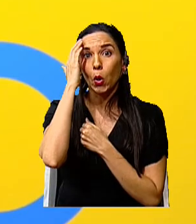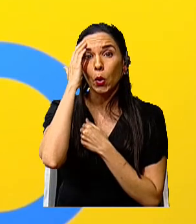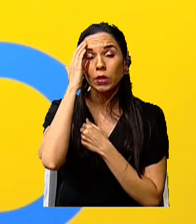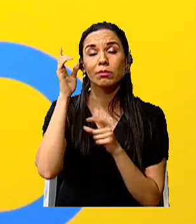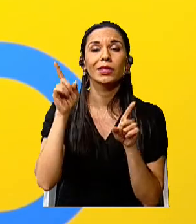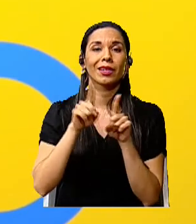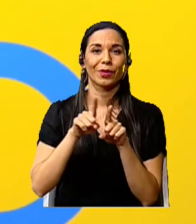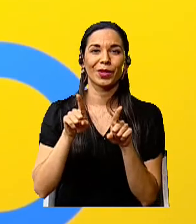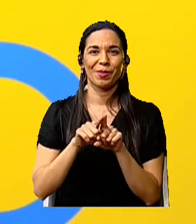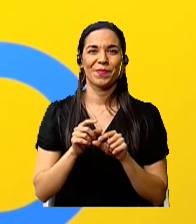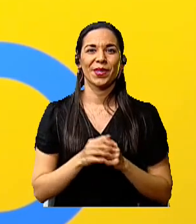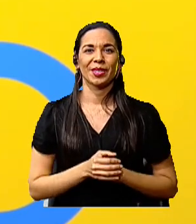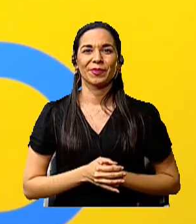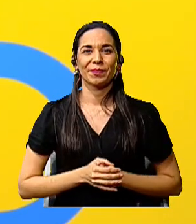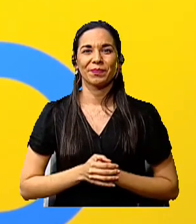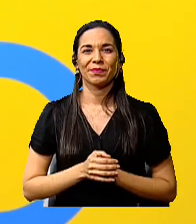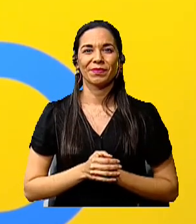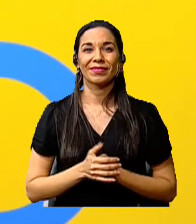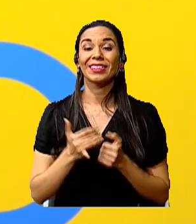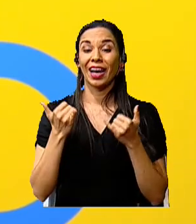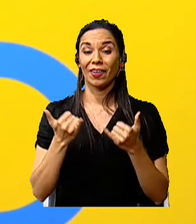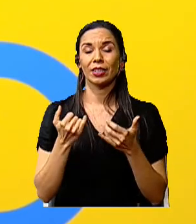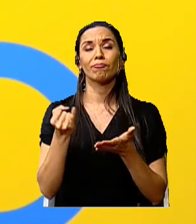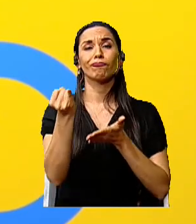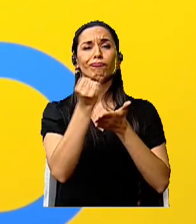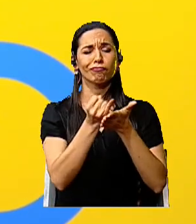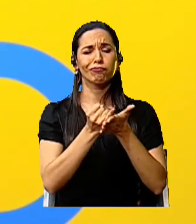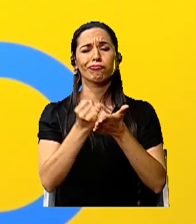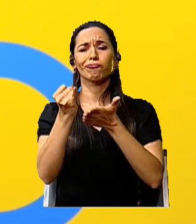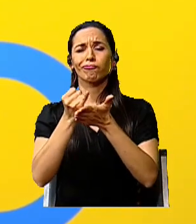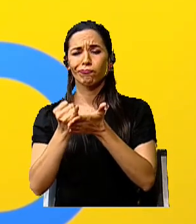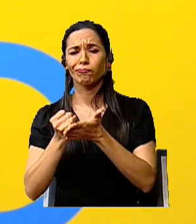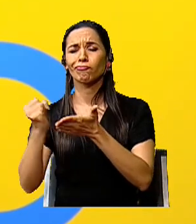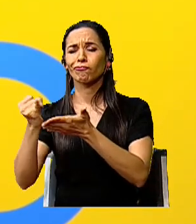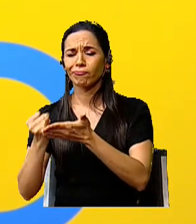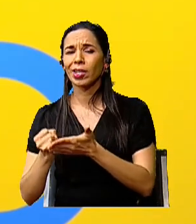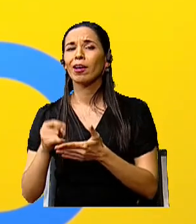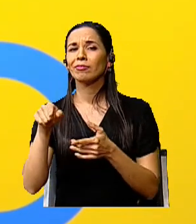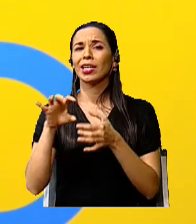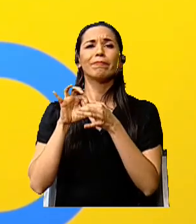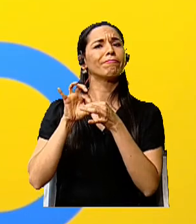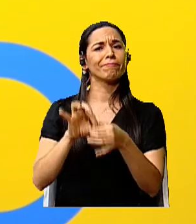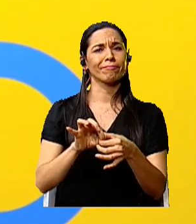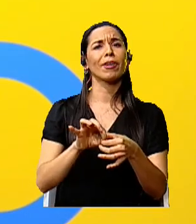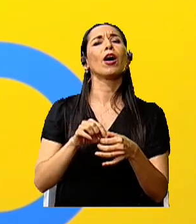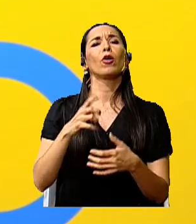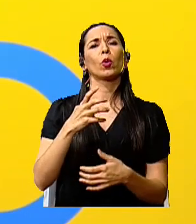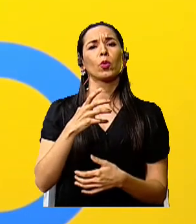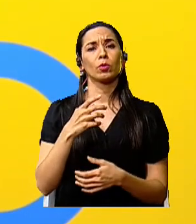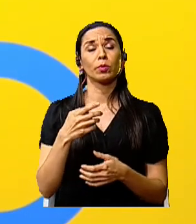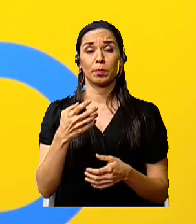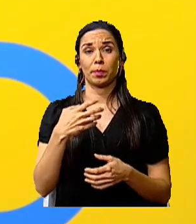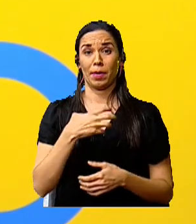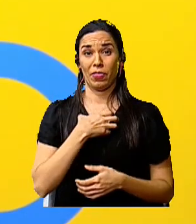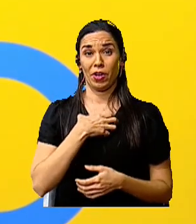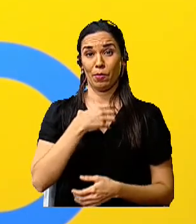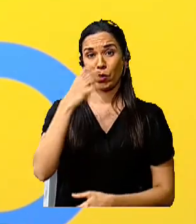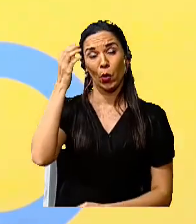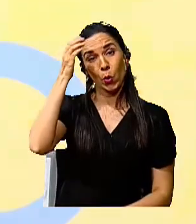también. Bien, entonces, vamos a hacer unos dibujos que representen precisamente el patrimonio cultural.